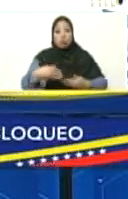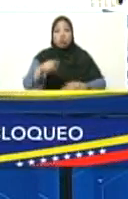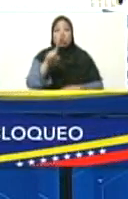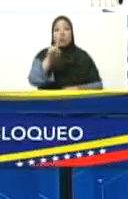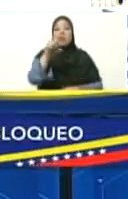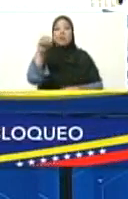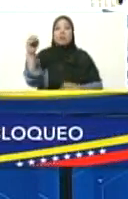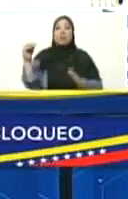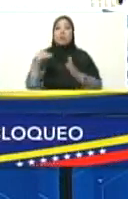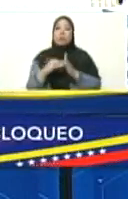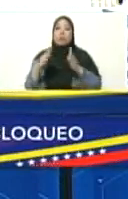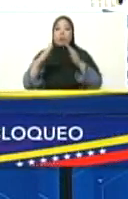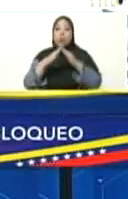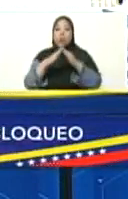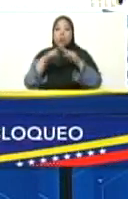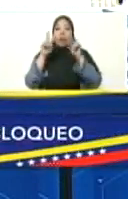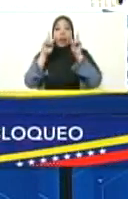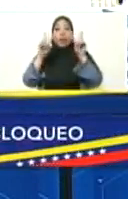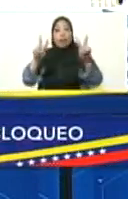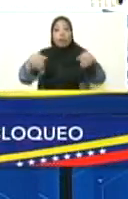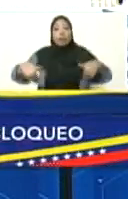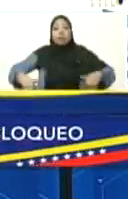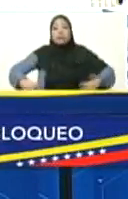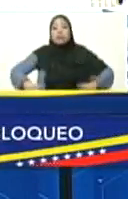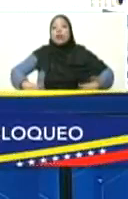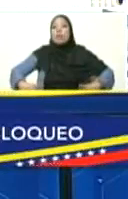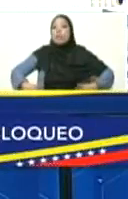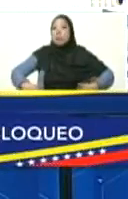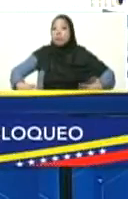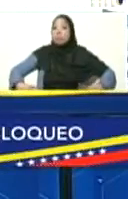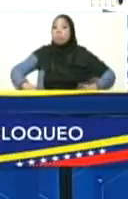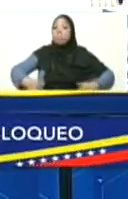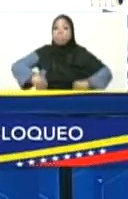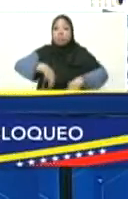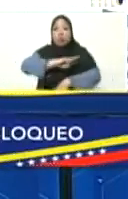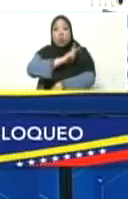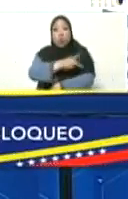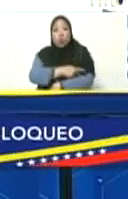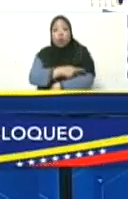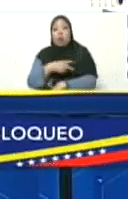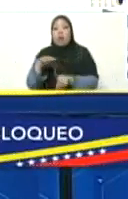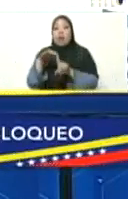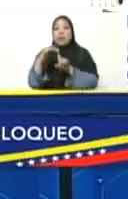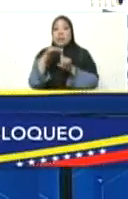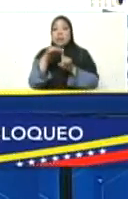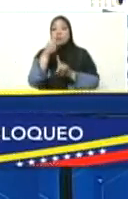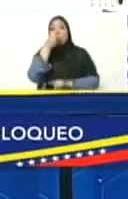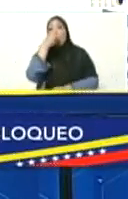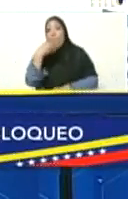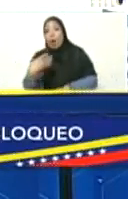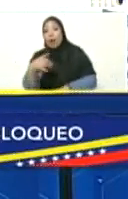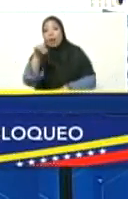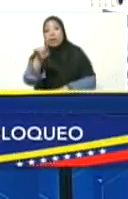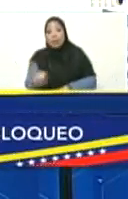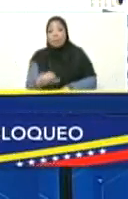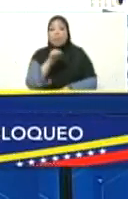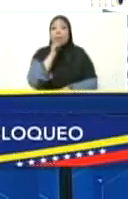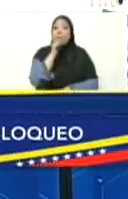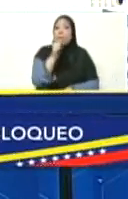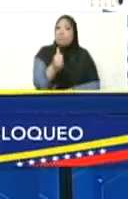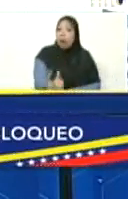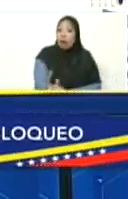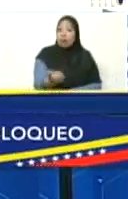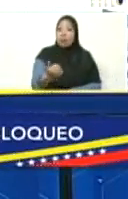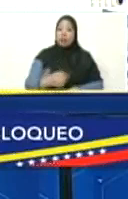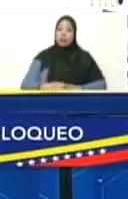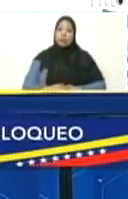Hay que ver el esfuerzo, el trabajo. En las buenas y en las malas. Con las